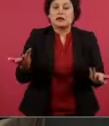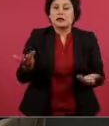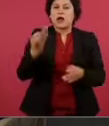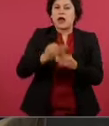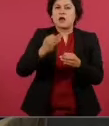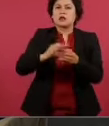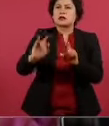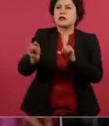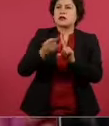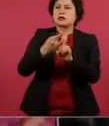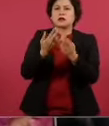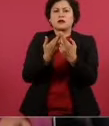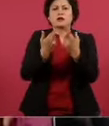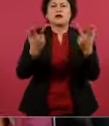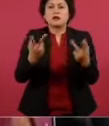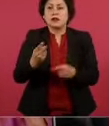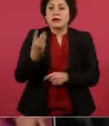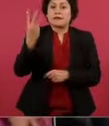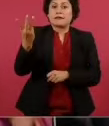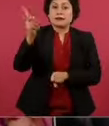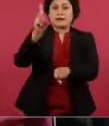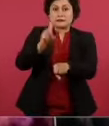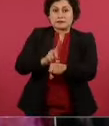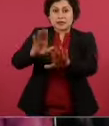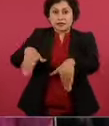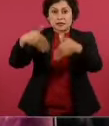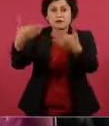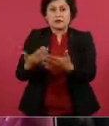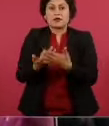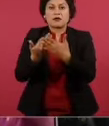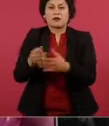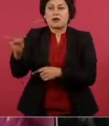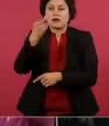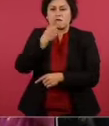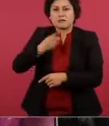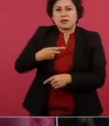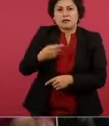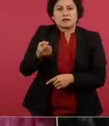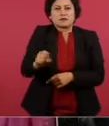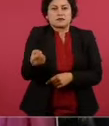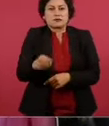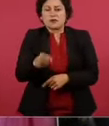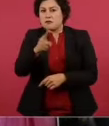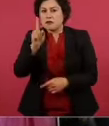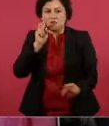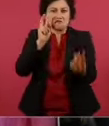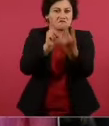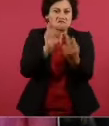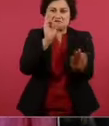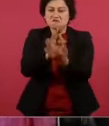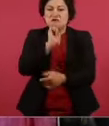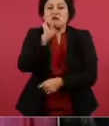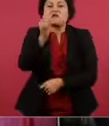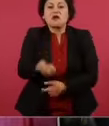Después de tres días de plantón mencionaban que usted no los había recibido desde septiembre. ¿Qué respuesta les da ahorita que están intentando?